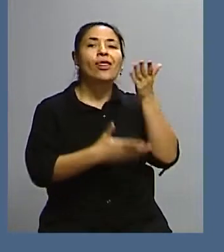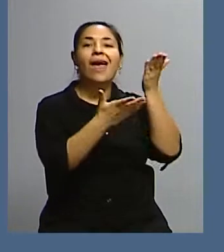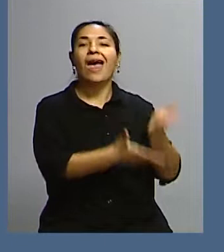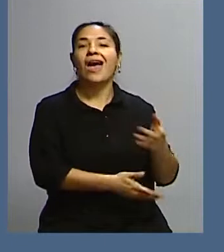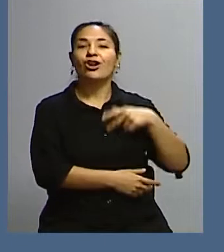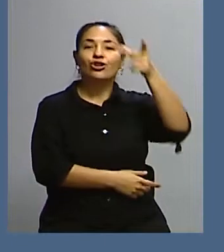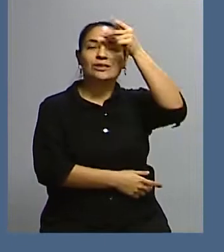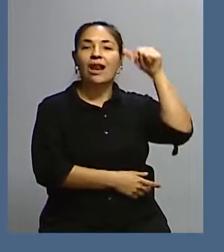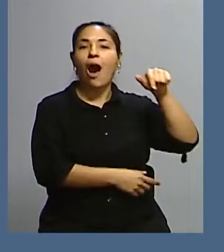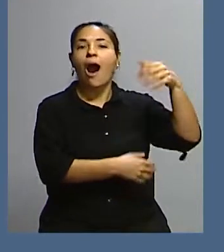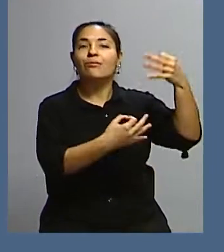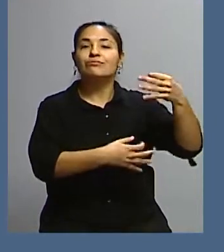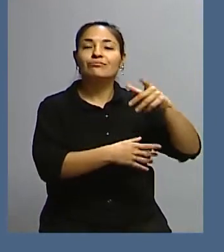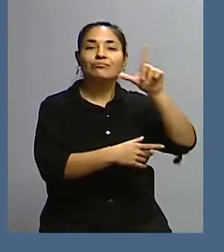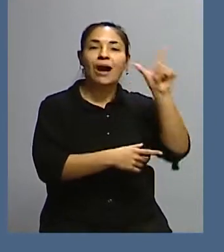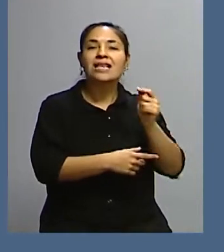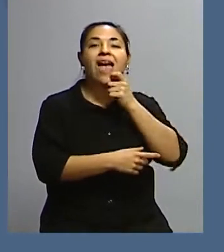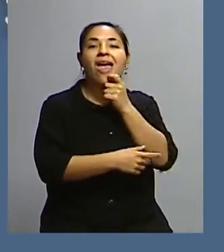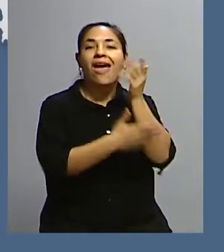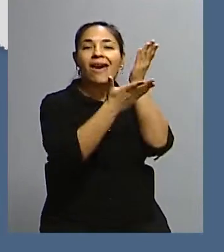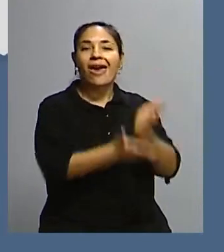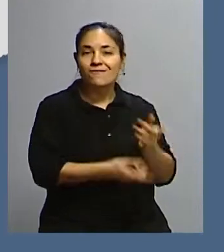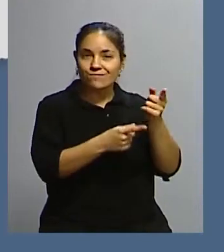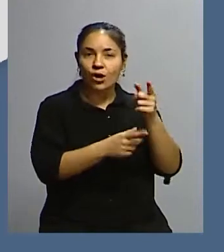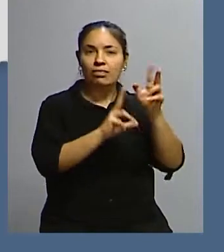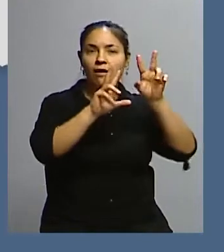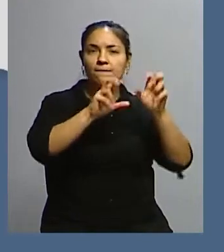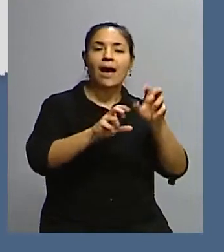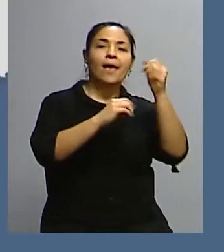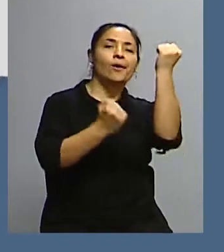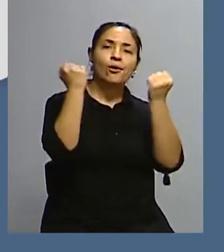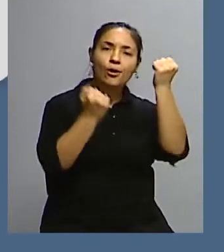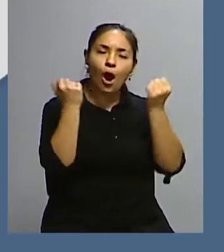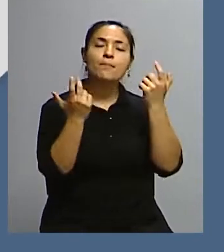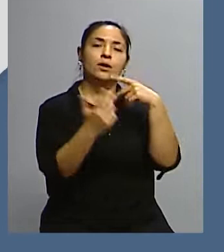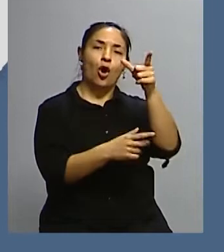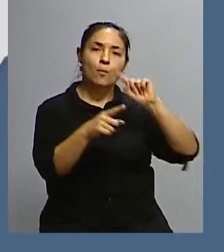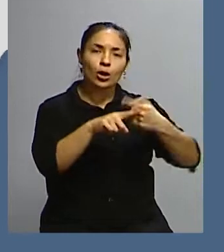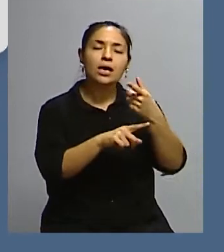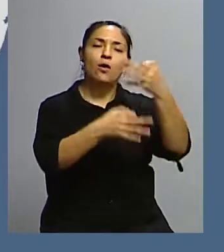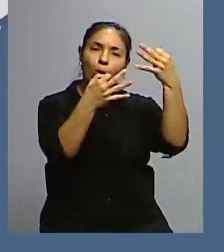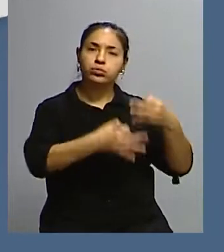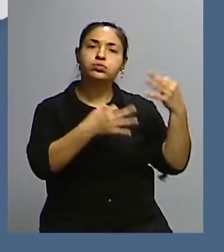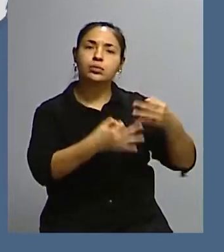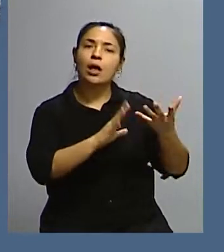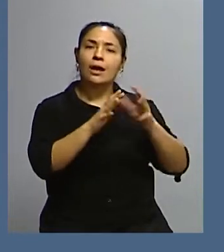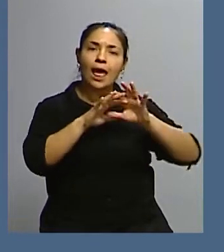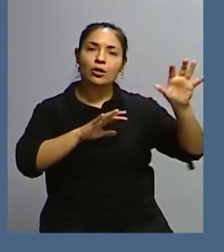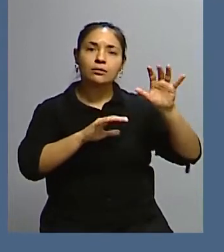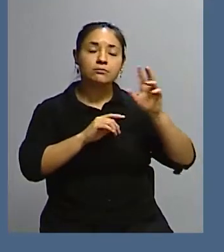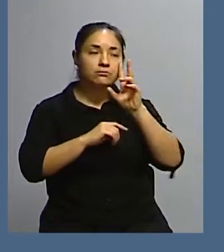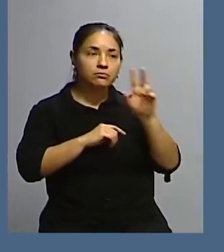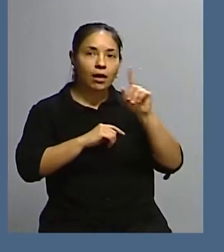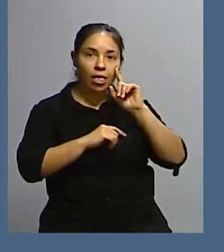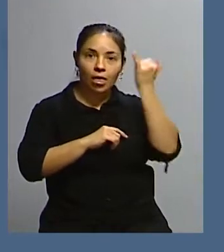Chile era tal vez uno de los países más ejemplares en su sistema económico, hasta político, a nivel regional, pero de pronto el